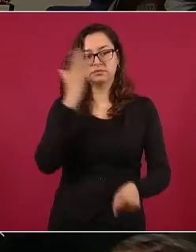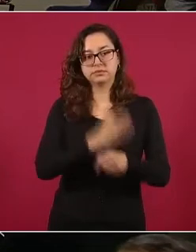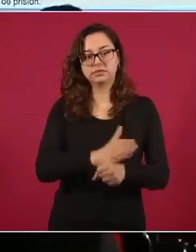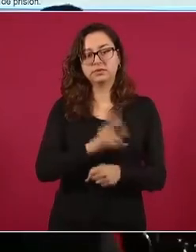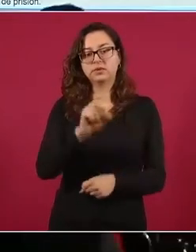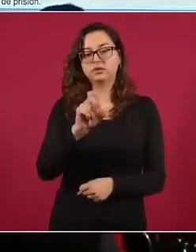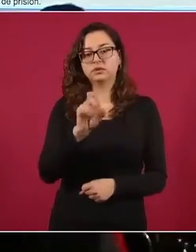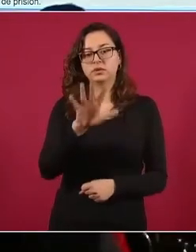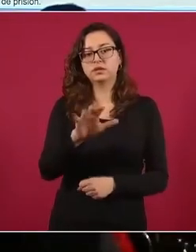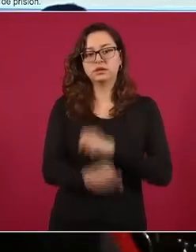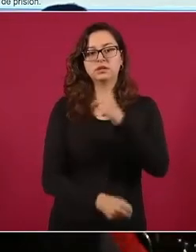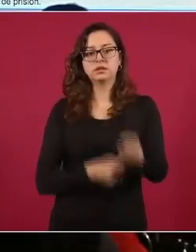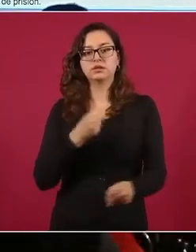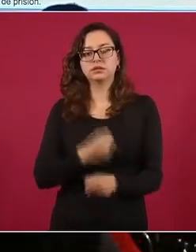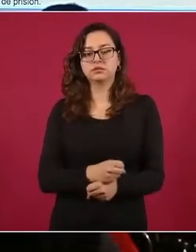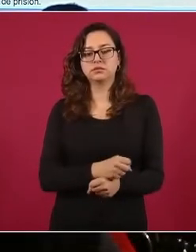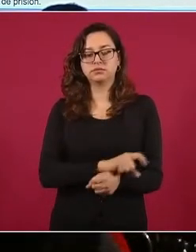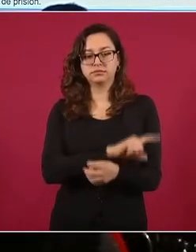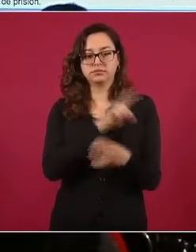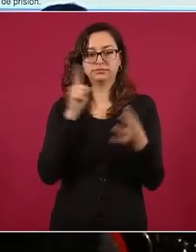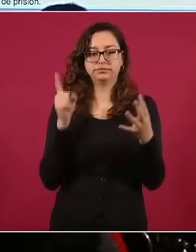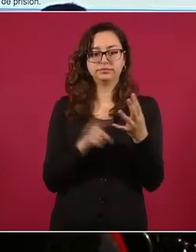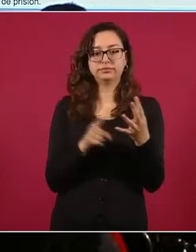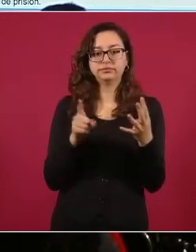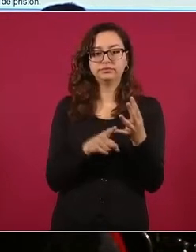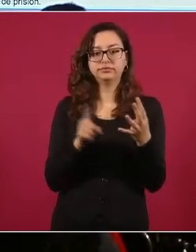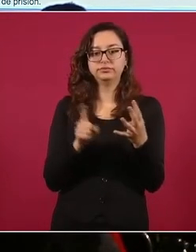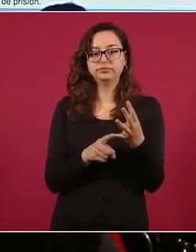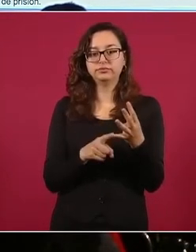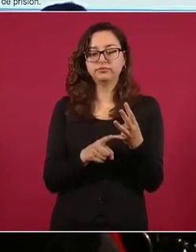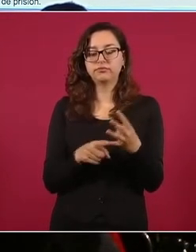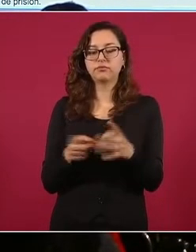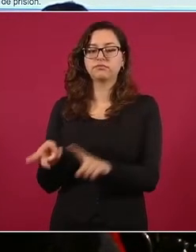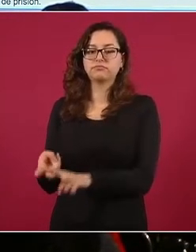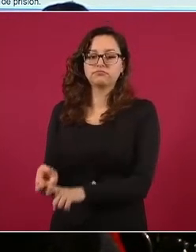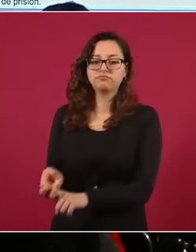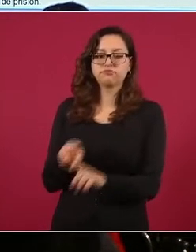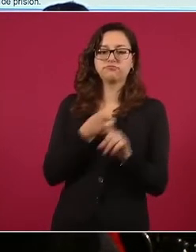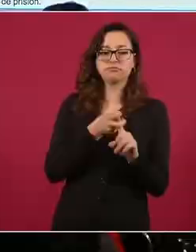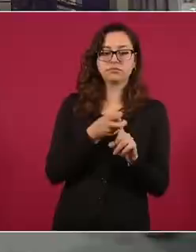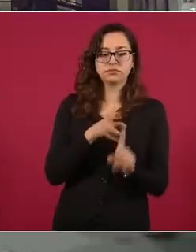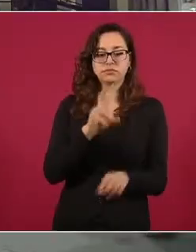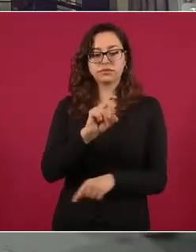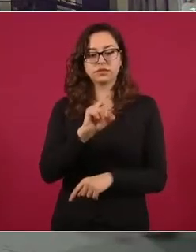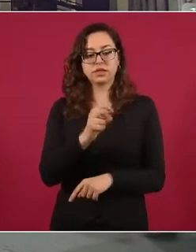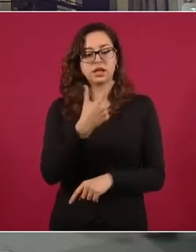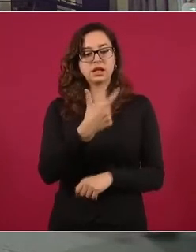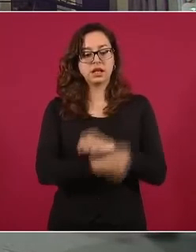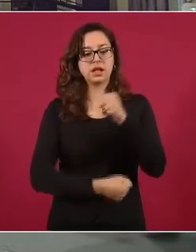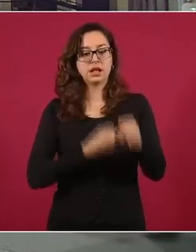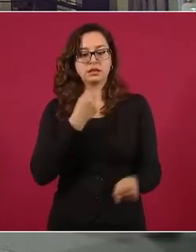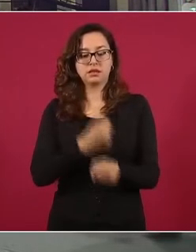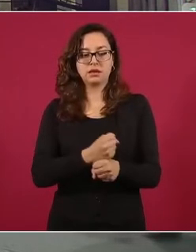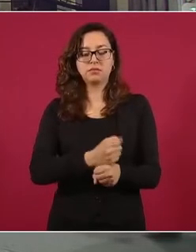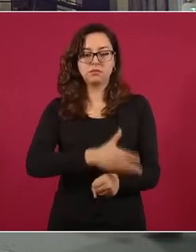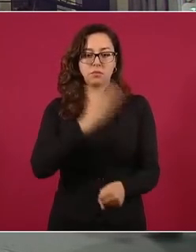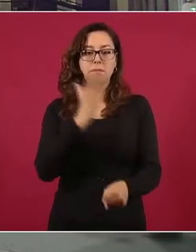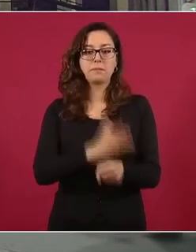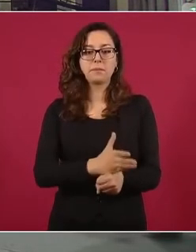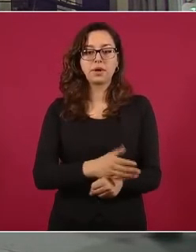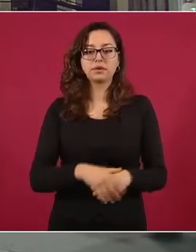y otra más por desaparición forzada de personas de 37 años en contra de Yael N.